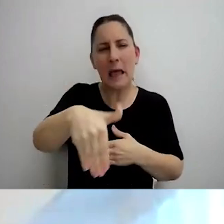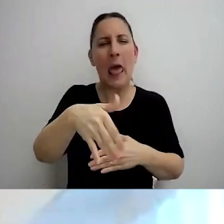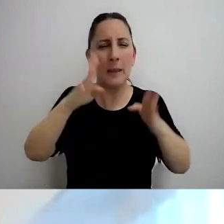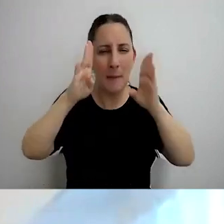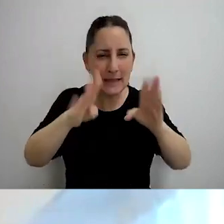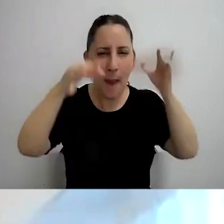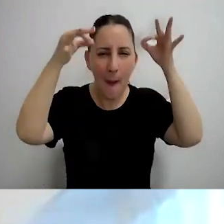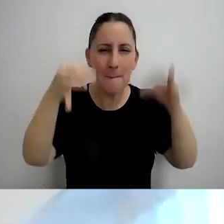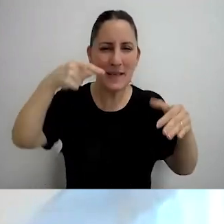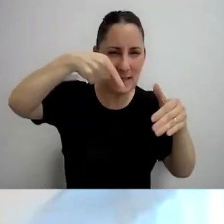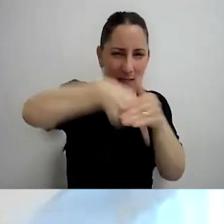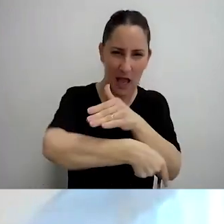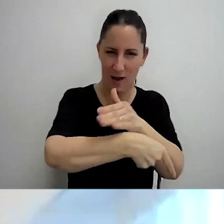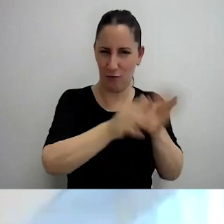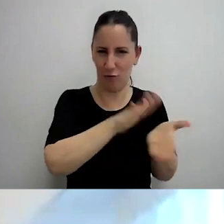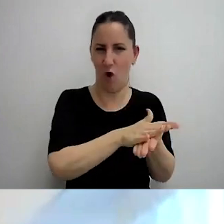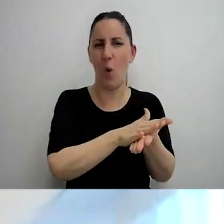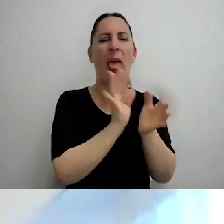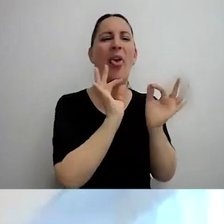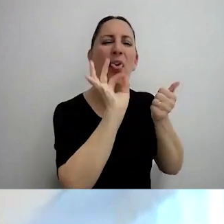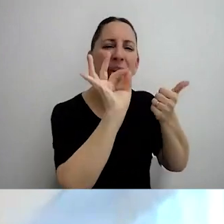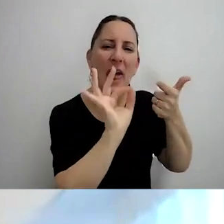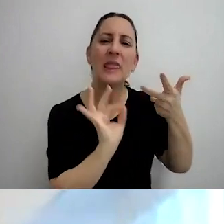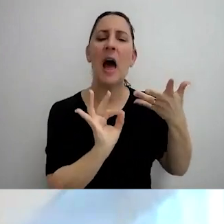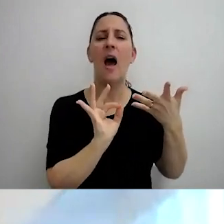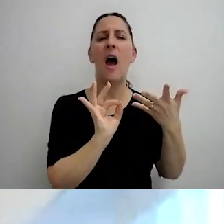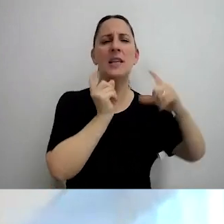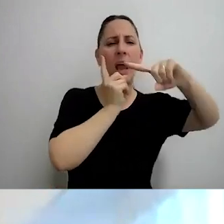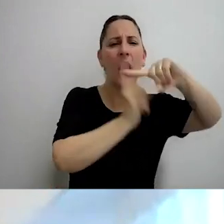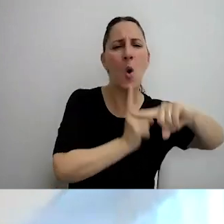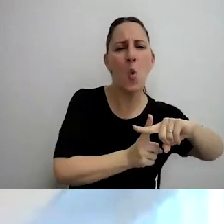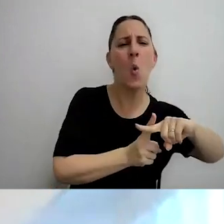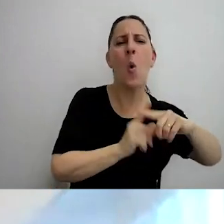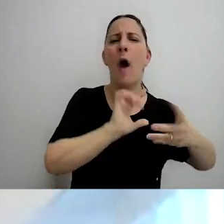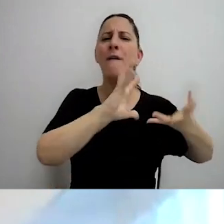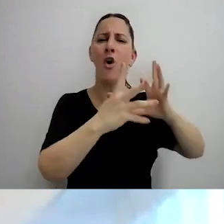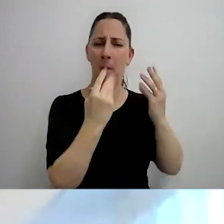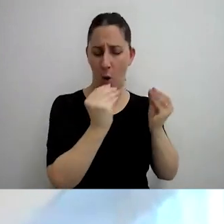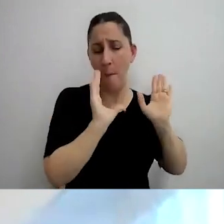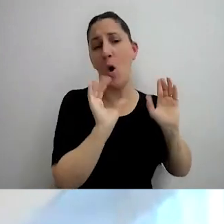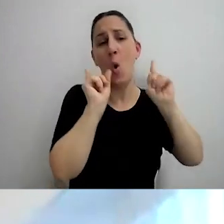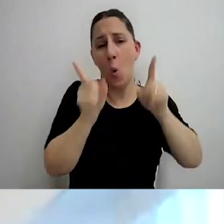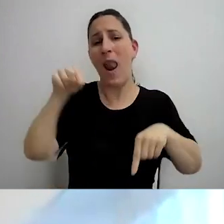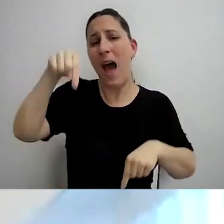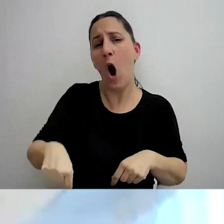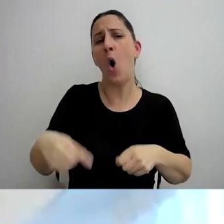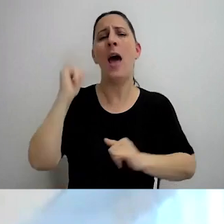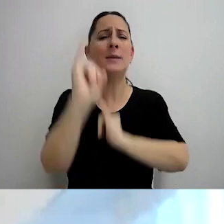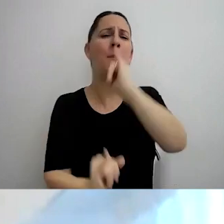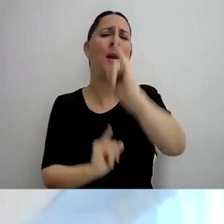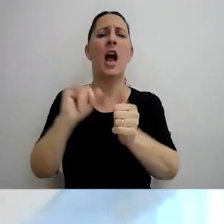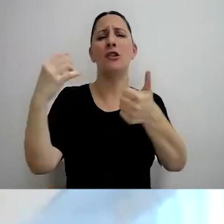despejar y ahondar un poco más sobre los detalles, sobre cómo se calcularía, pero bueno, en este momento vamos a hacer los lineamientos generales.